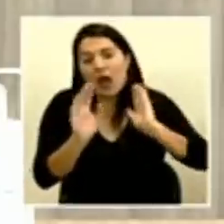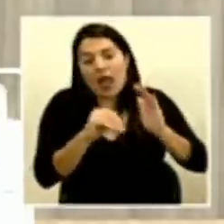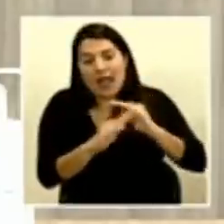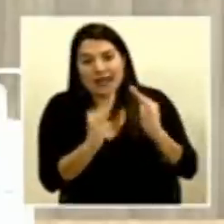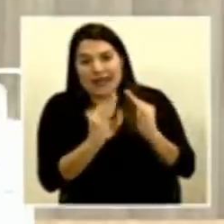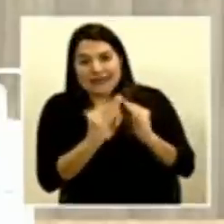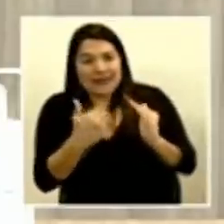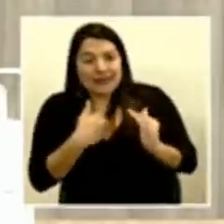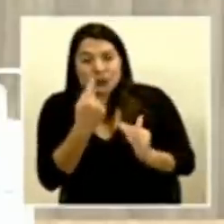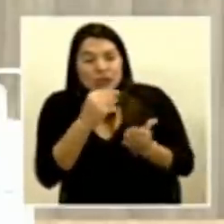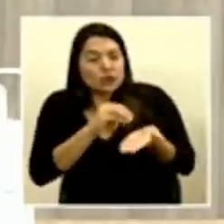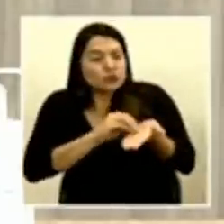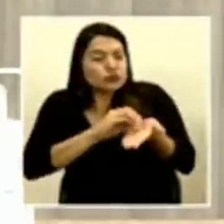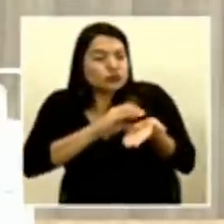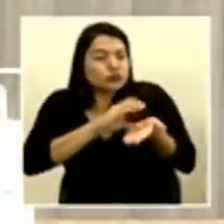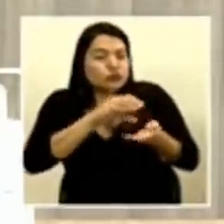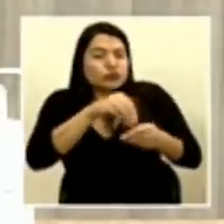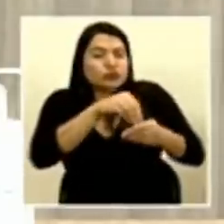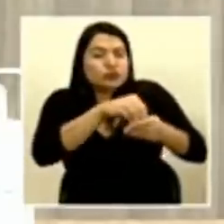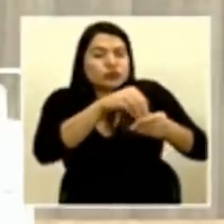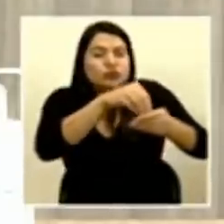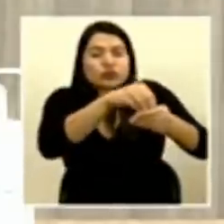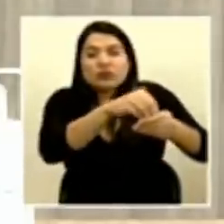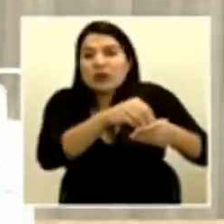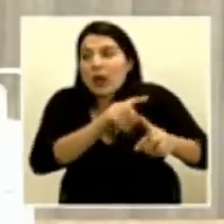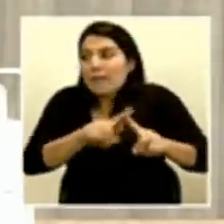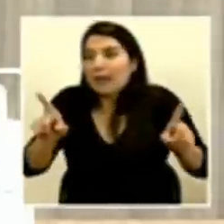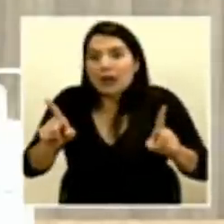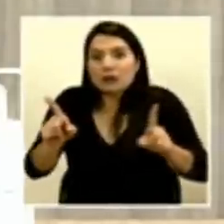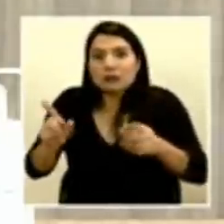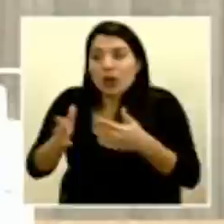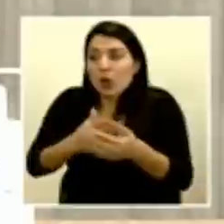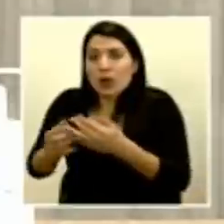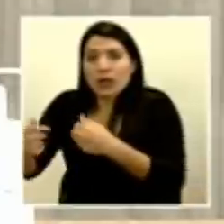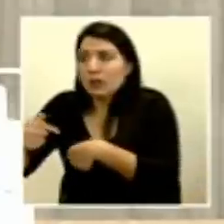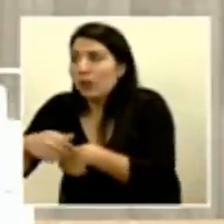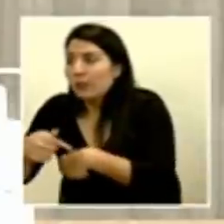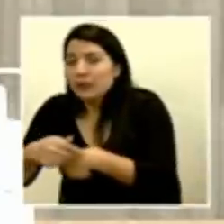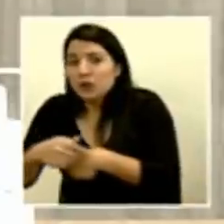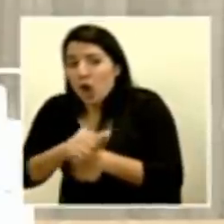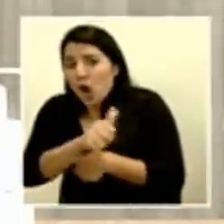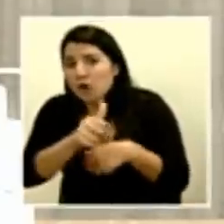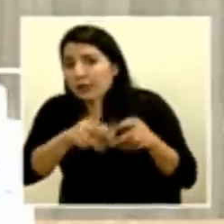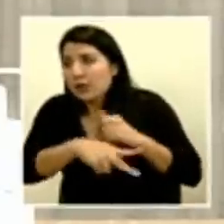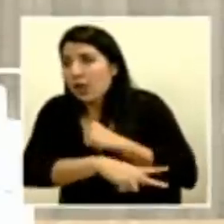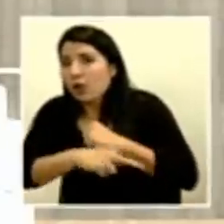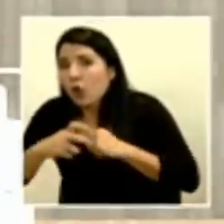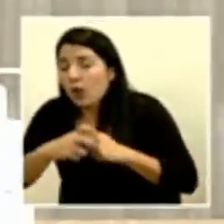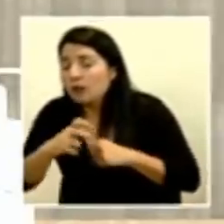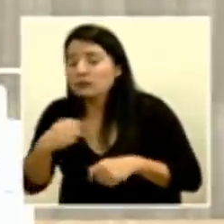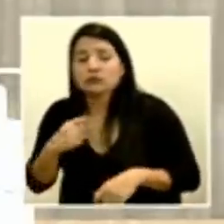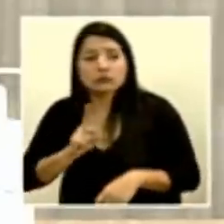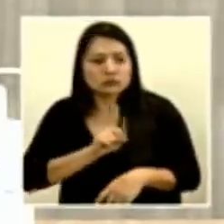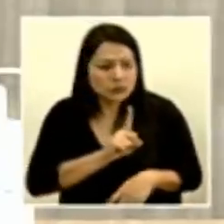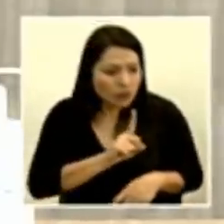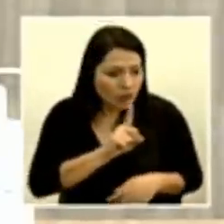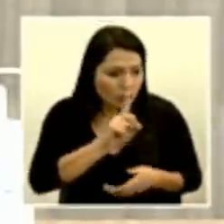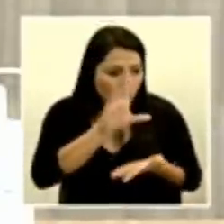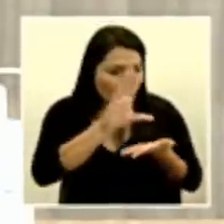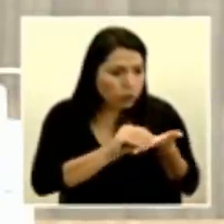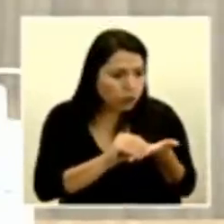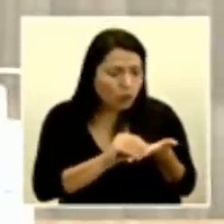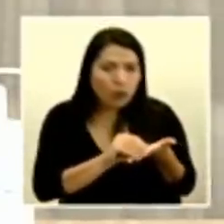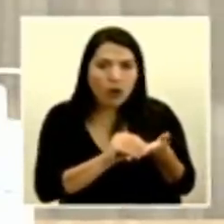pero que en un descuido perfectamente nos lo pueden robar y empezamos de cero. Entonces en este momento ya hemos acumulado una